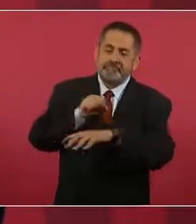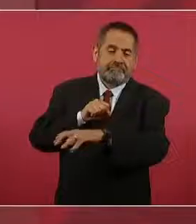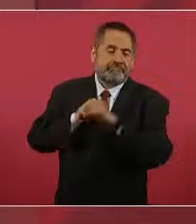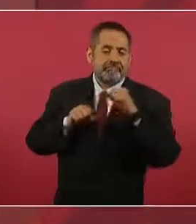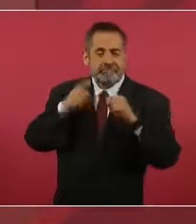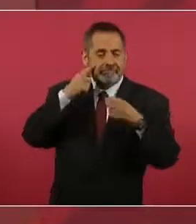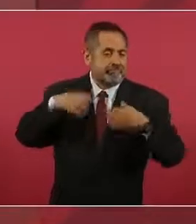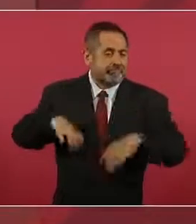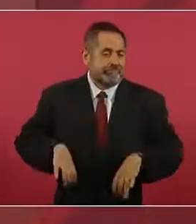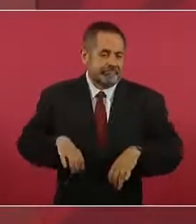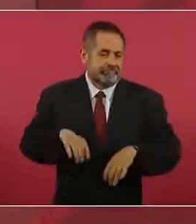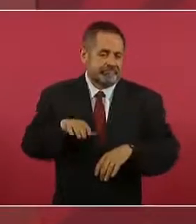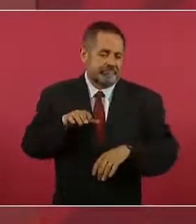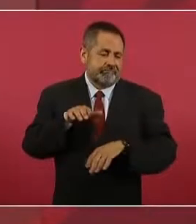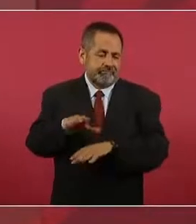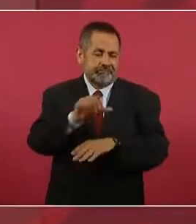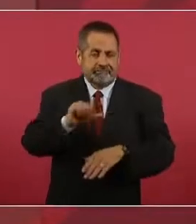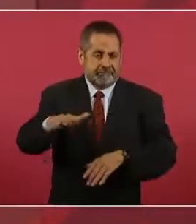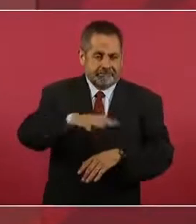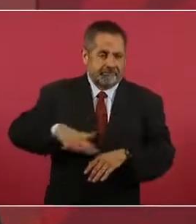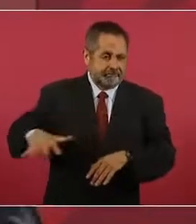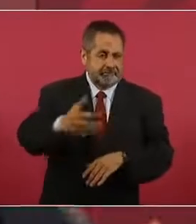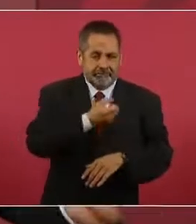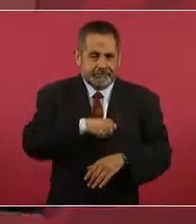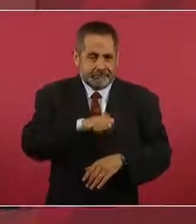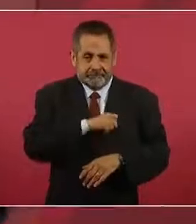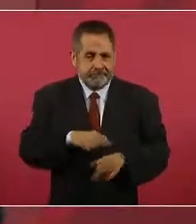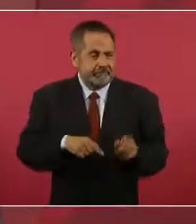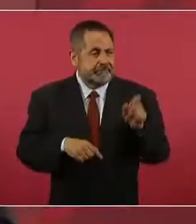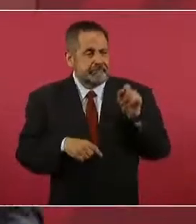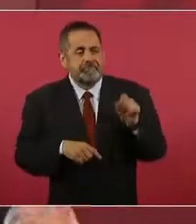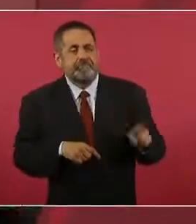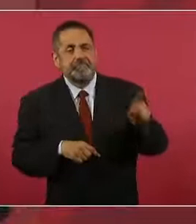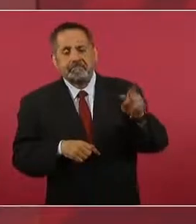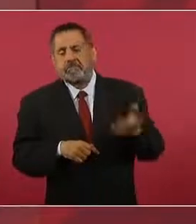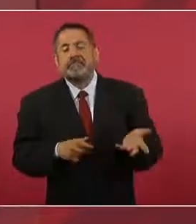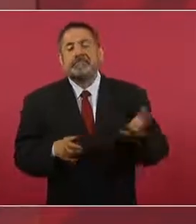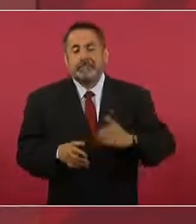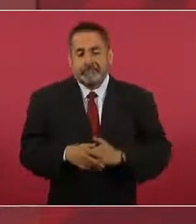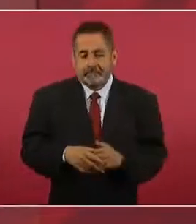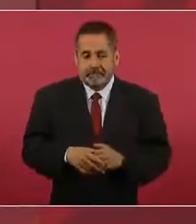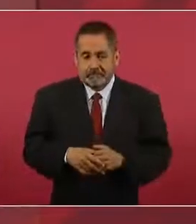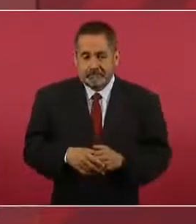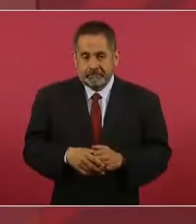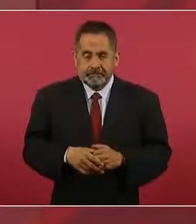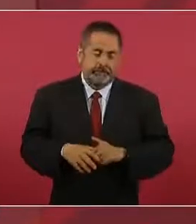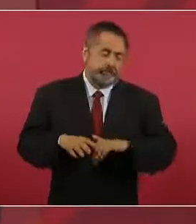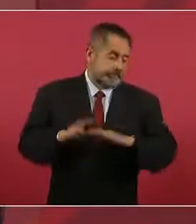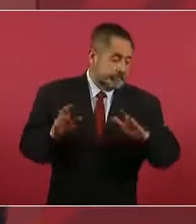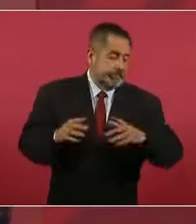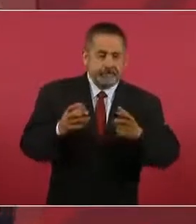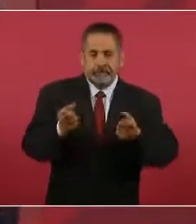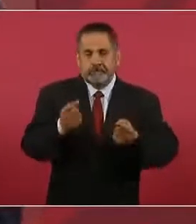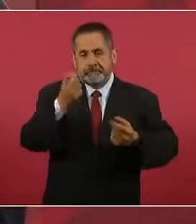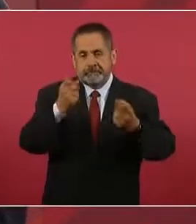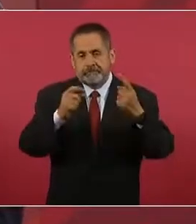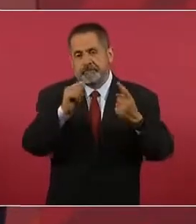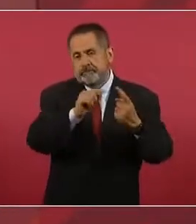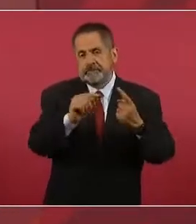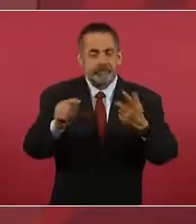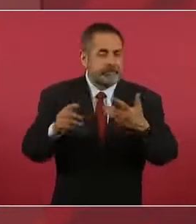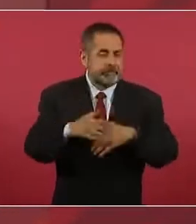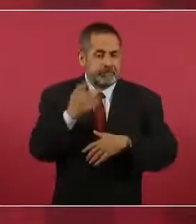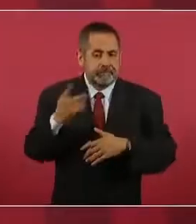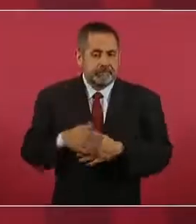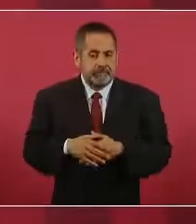pero en algunos casos es porque